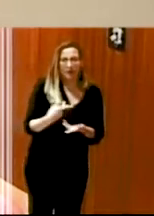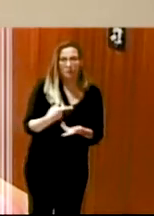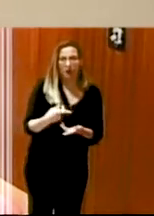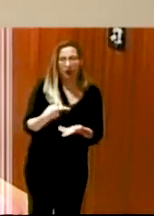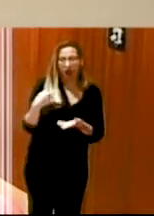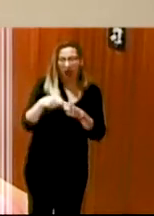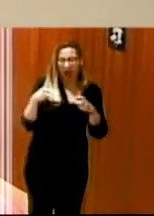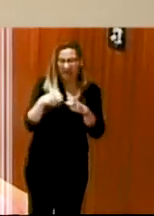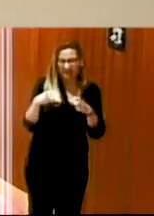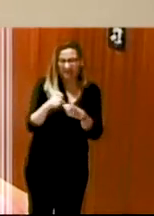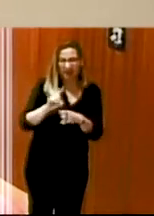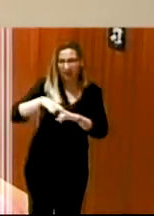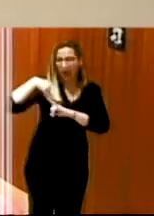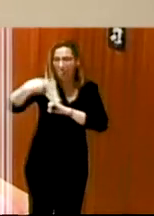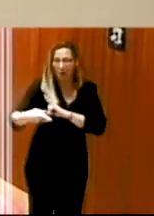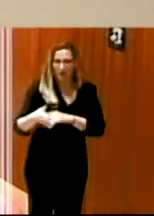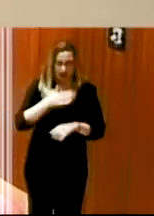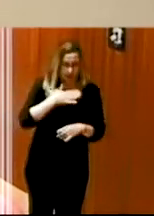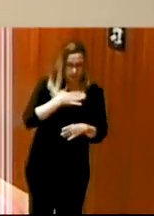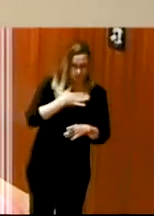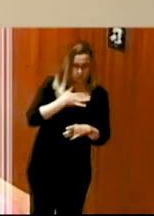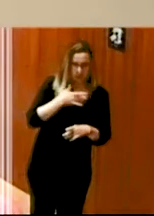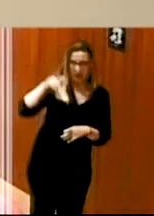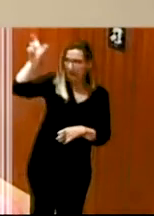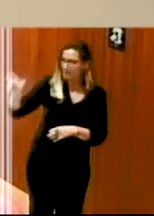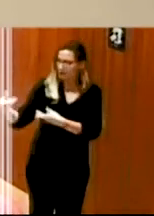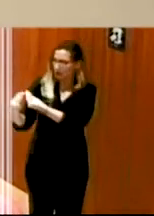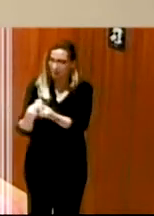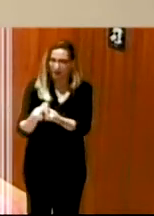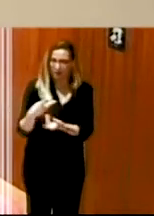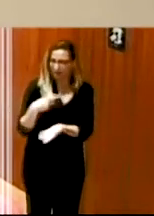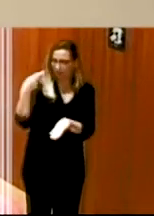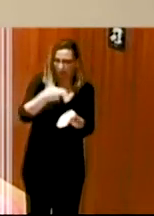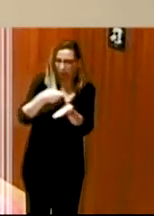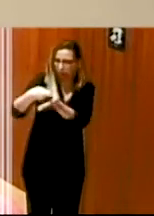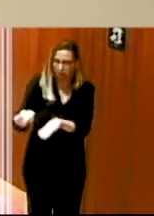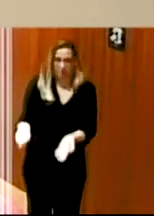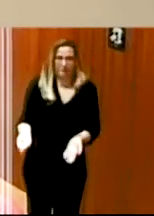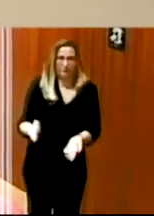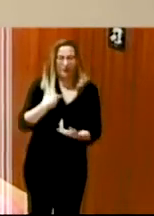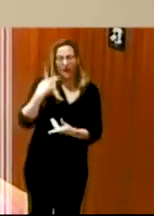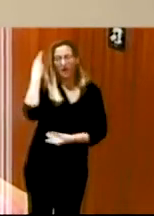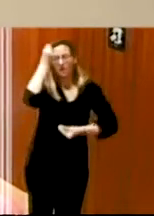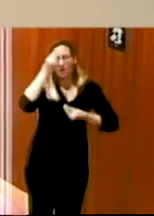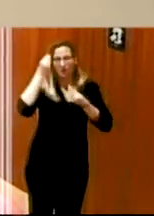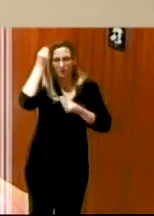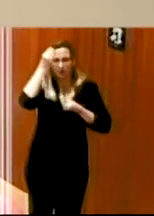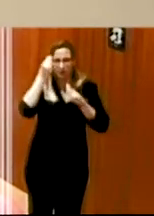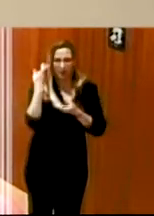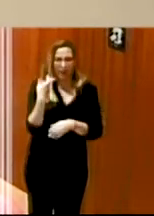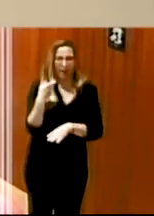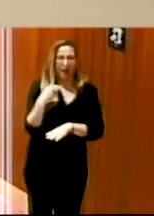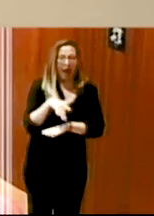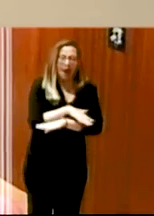suya y del acompañante y que habría que hacer una reflexión a nivel institucional que igual debería de